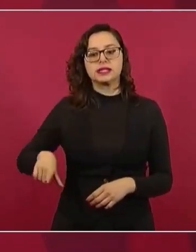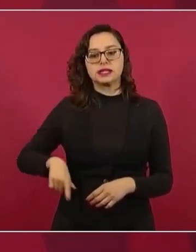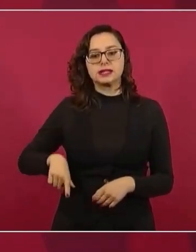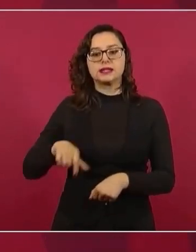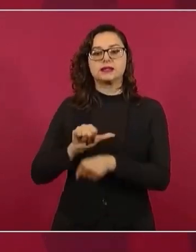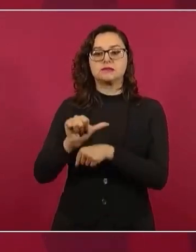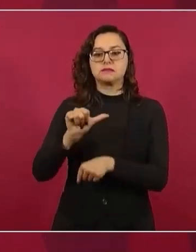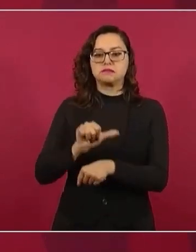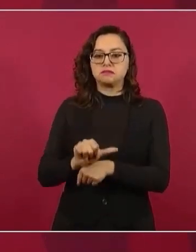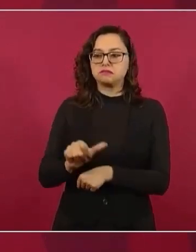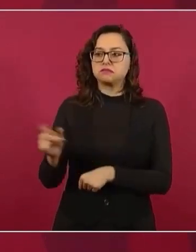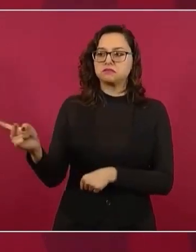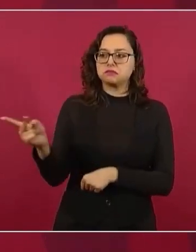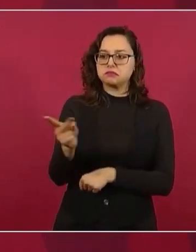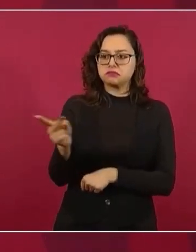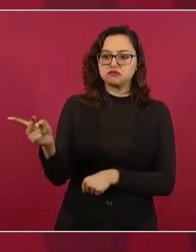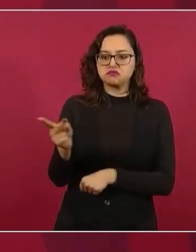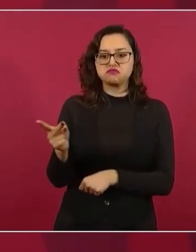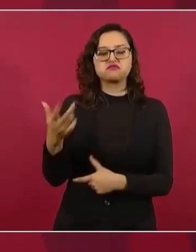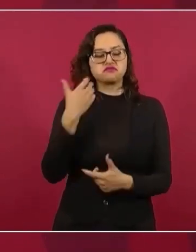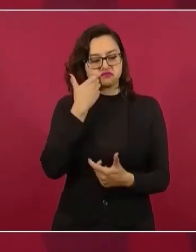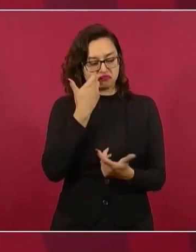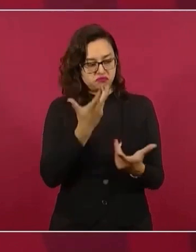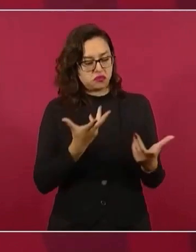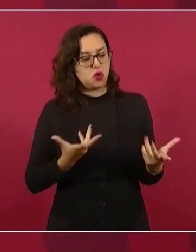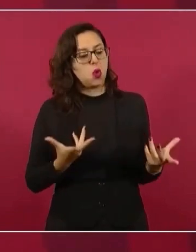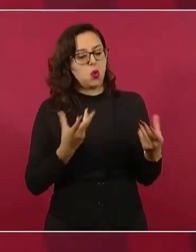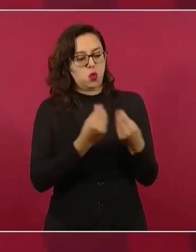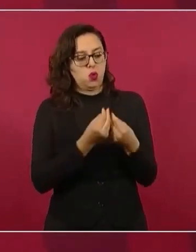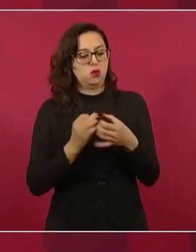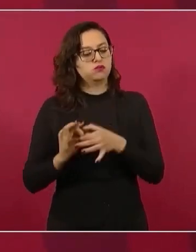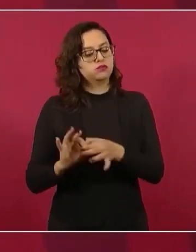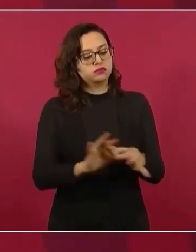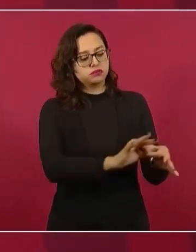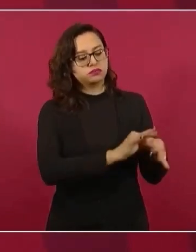haya esta unión.